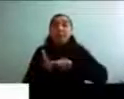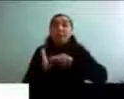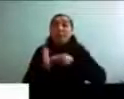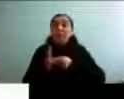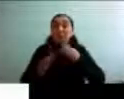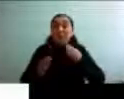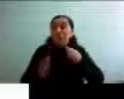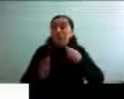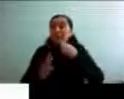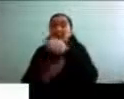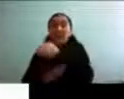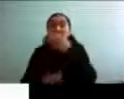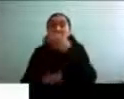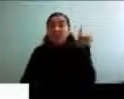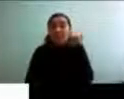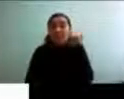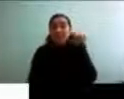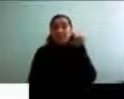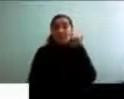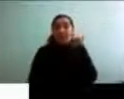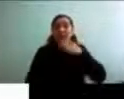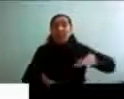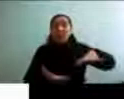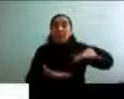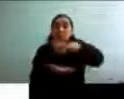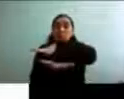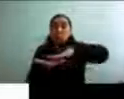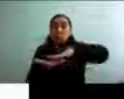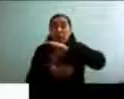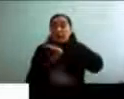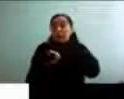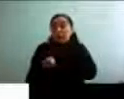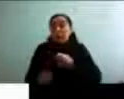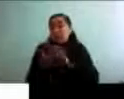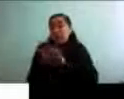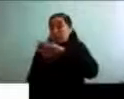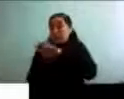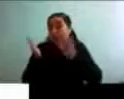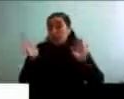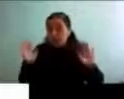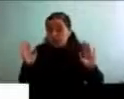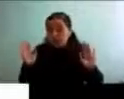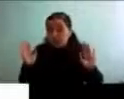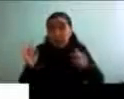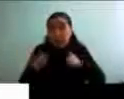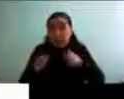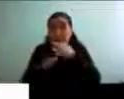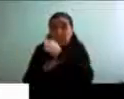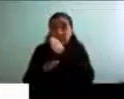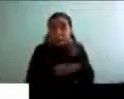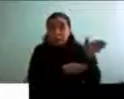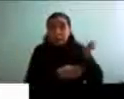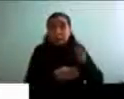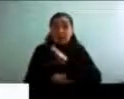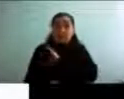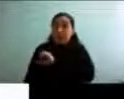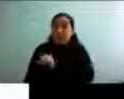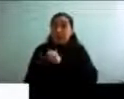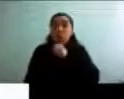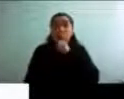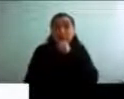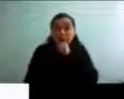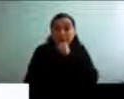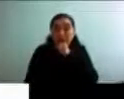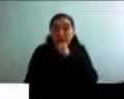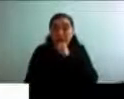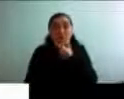autónomamente en una ciudad como Santiago, por ejemplo, ¿no? Desplazarse en Santiago para la gente mayor no es nada fácil, a